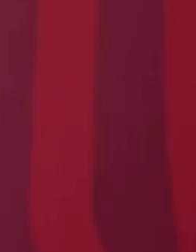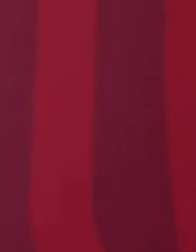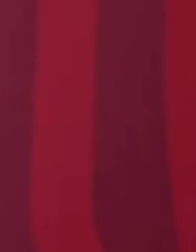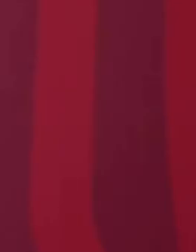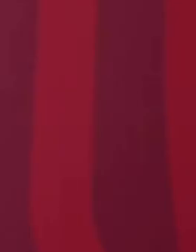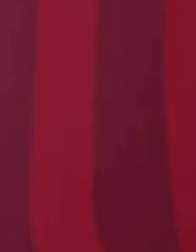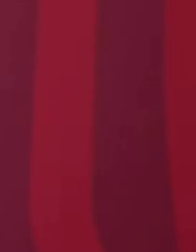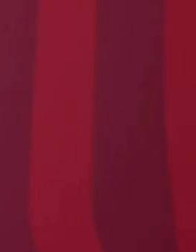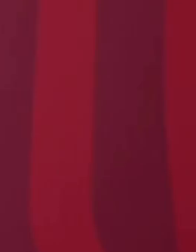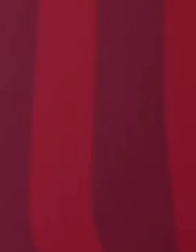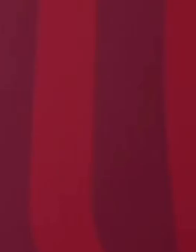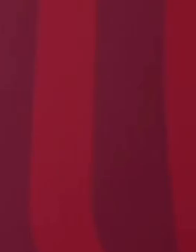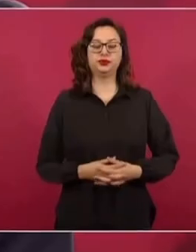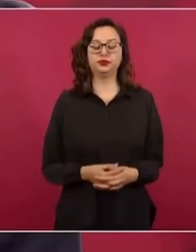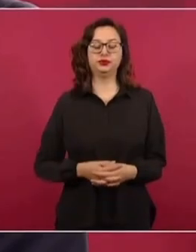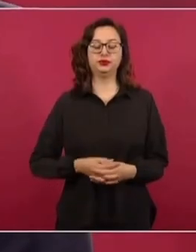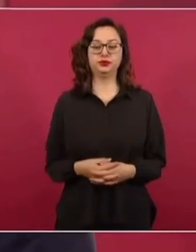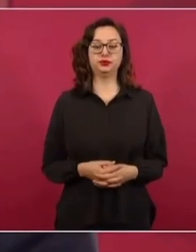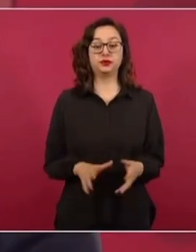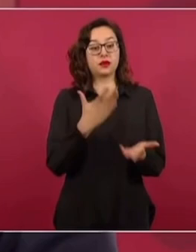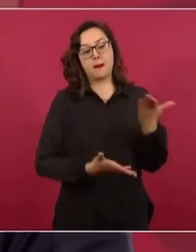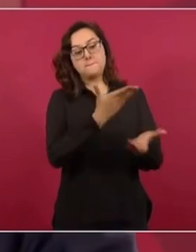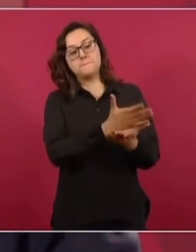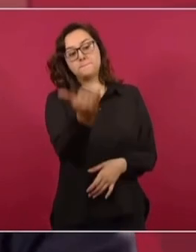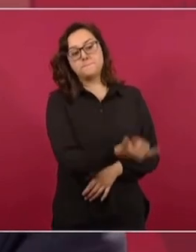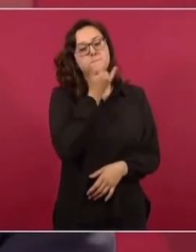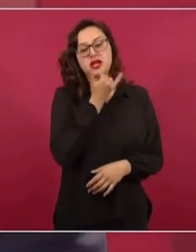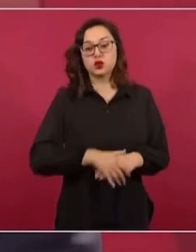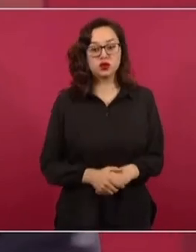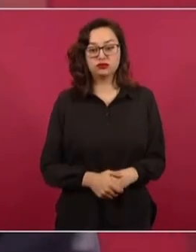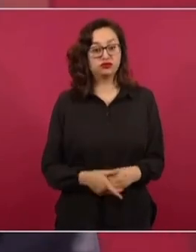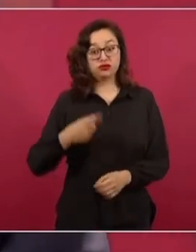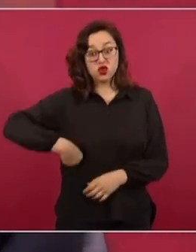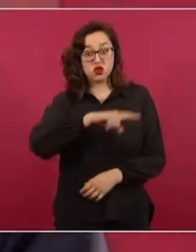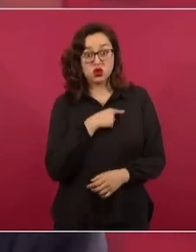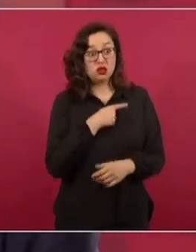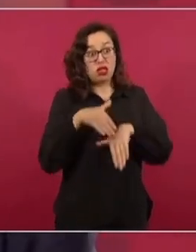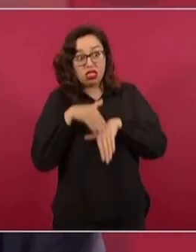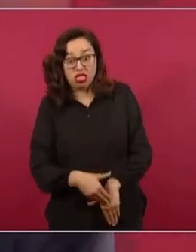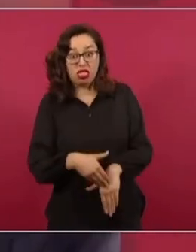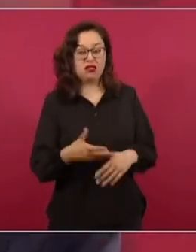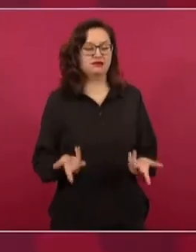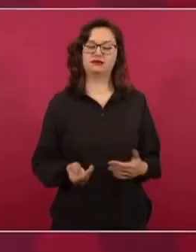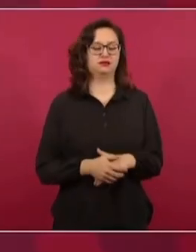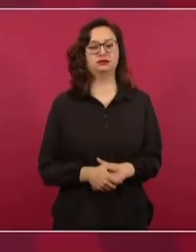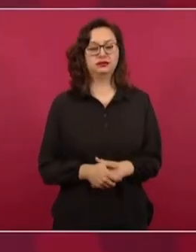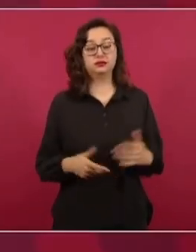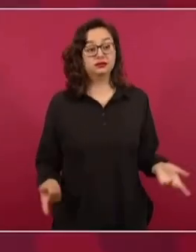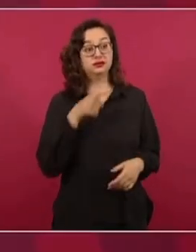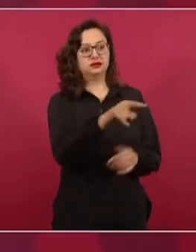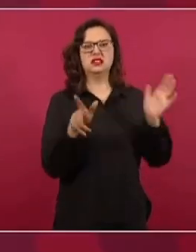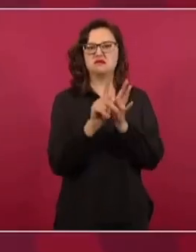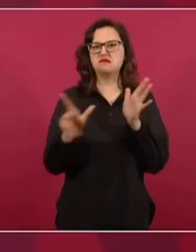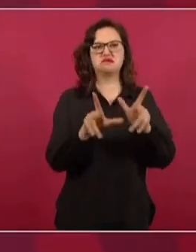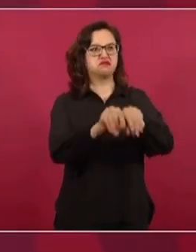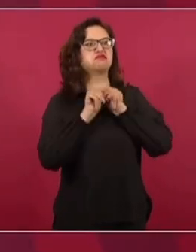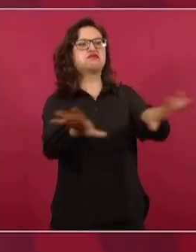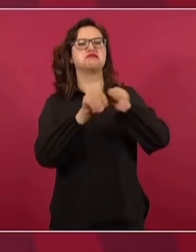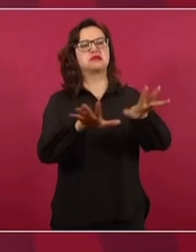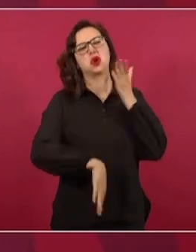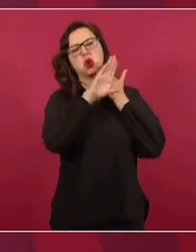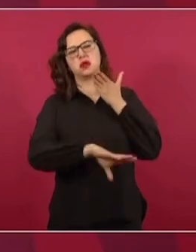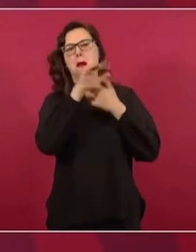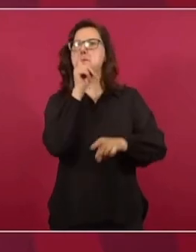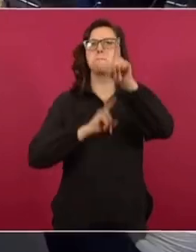a someternos con periódicazos. El que quiera creerle al Reforma,